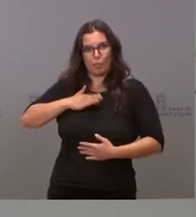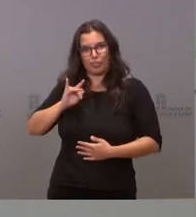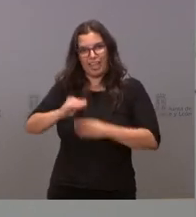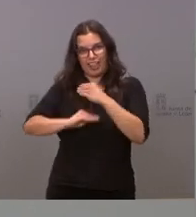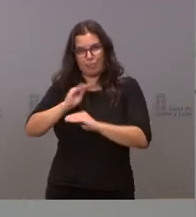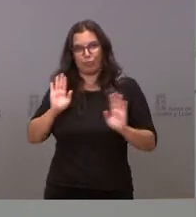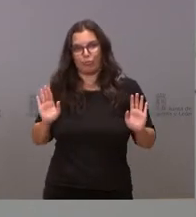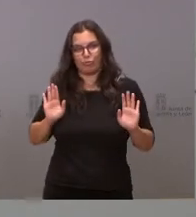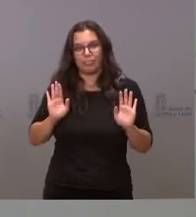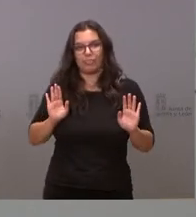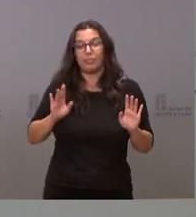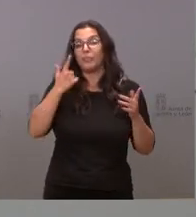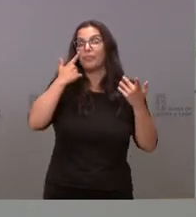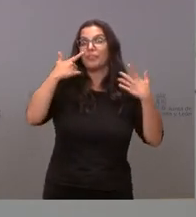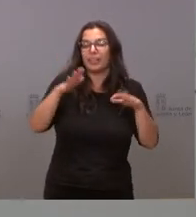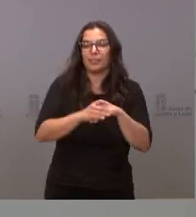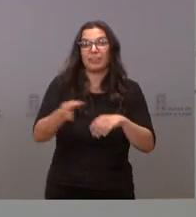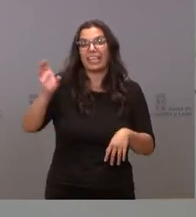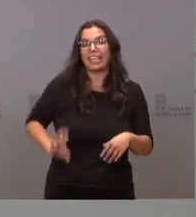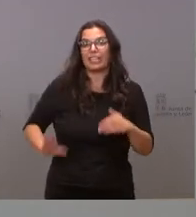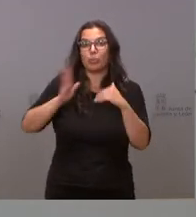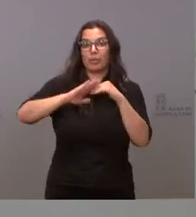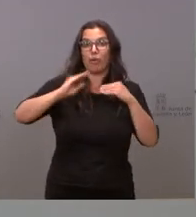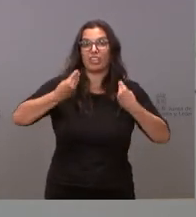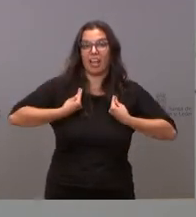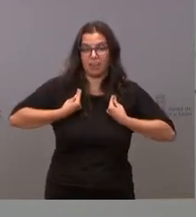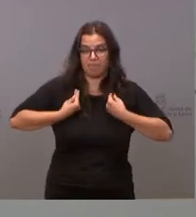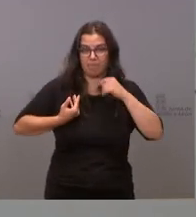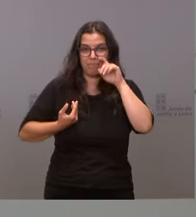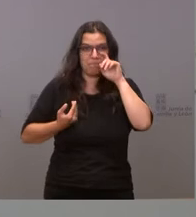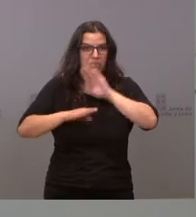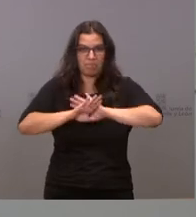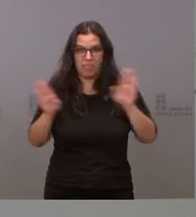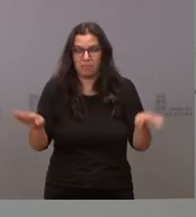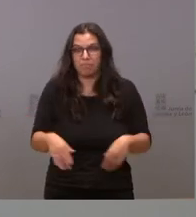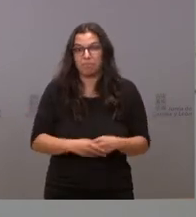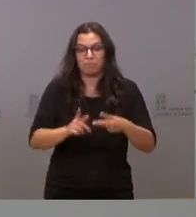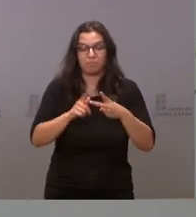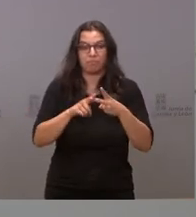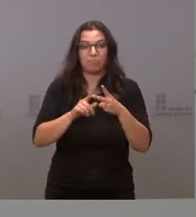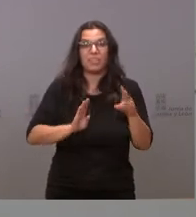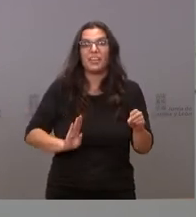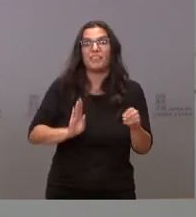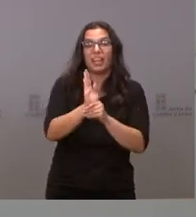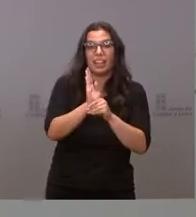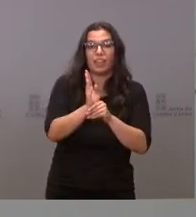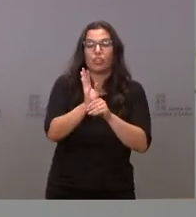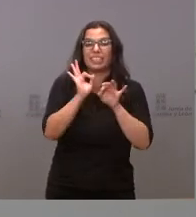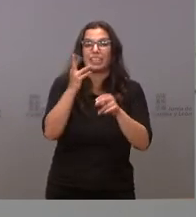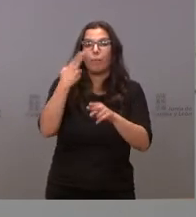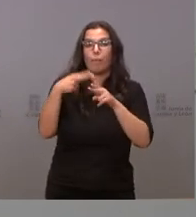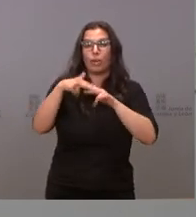Fíjese, ingreso mínimo vital. Nada de nada. Financiación de las políticas